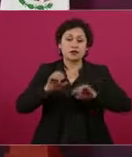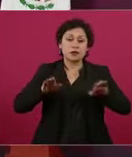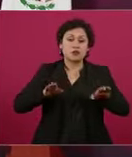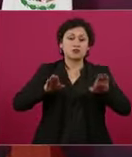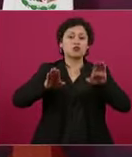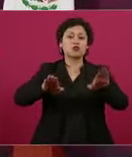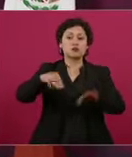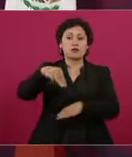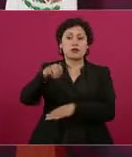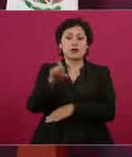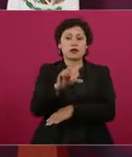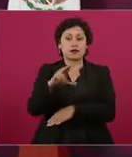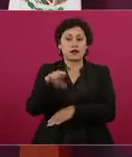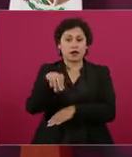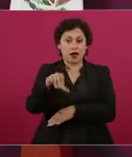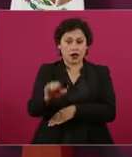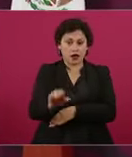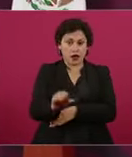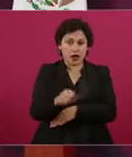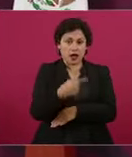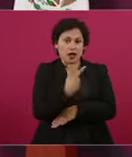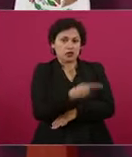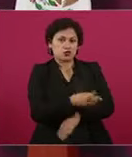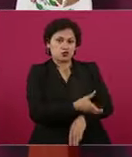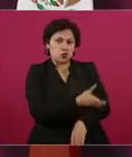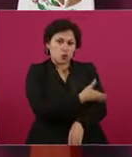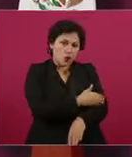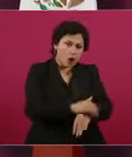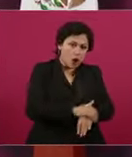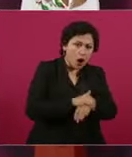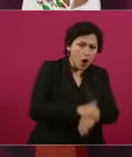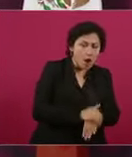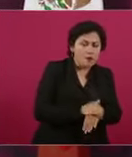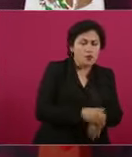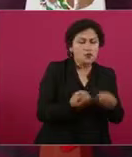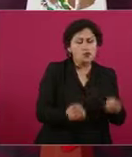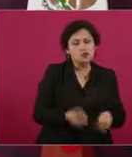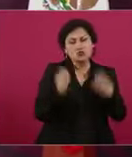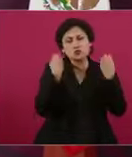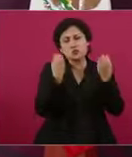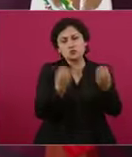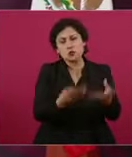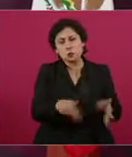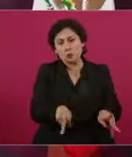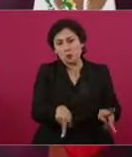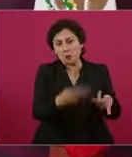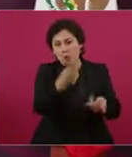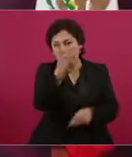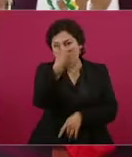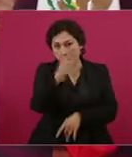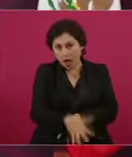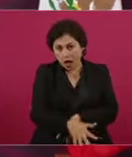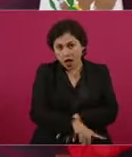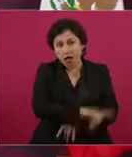que luego la quebró la empresa y